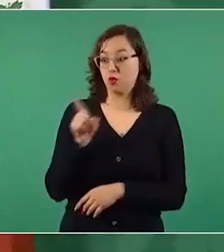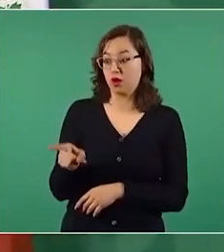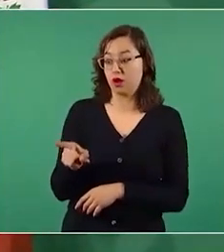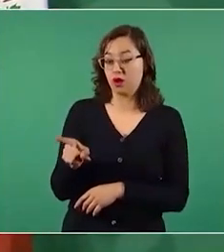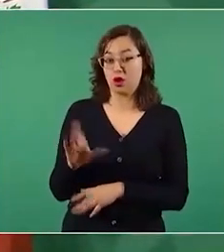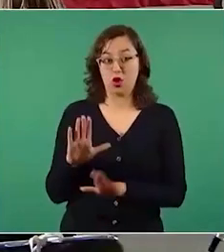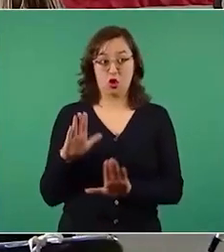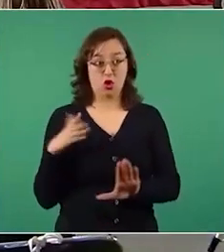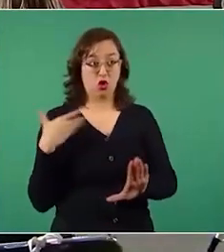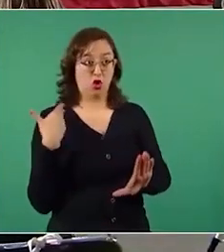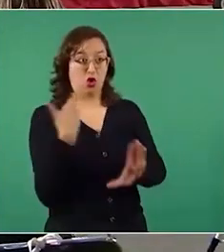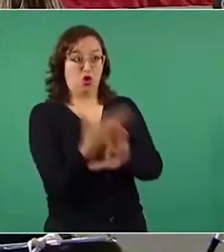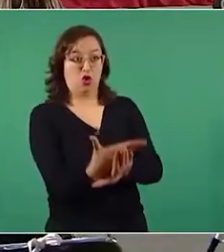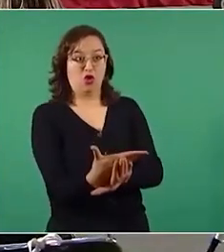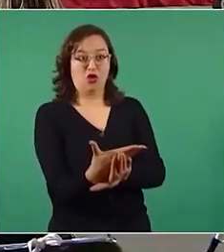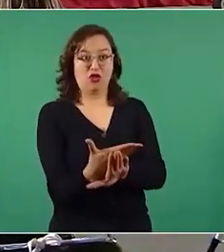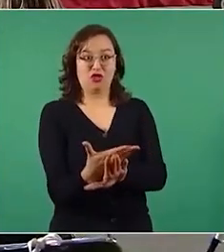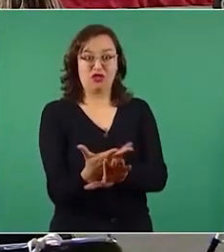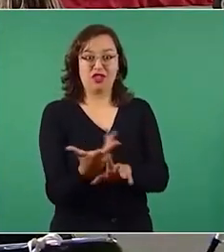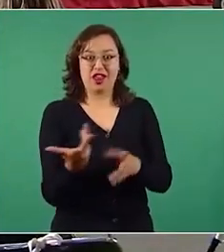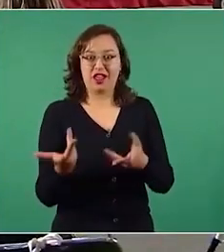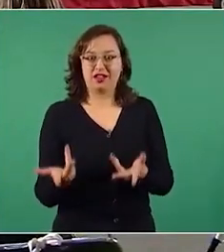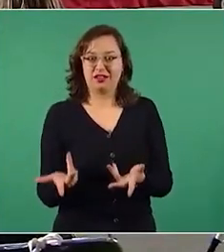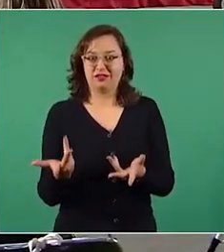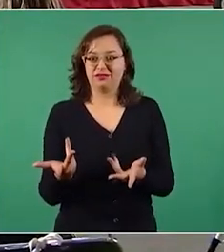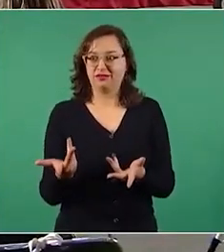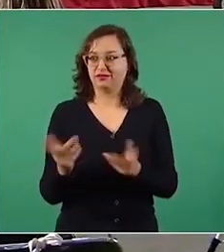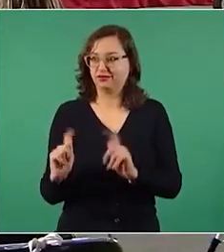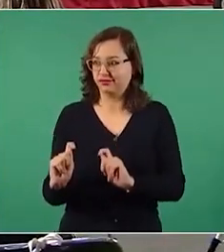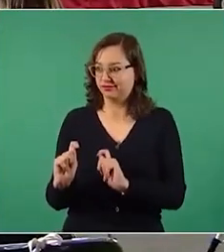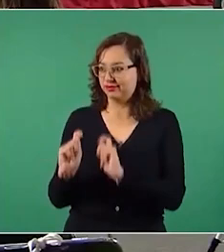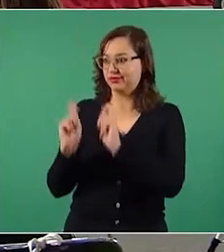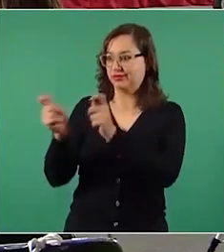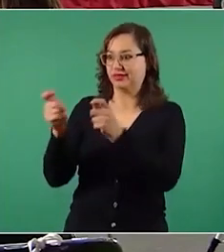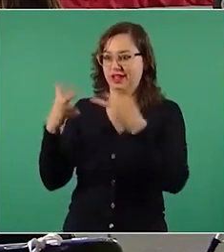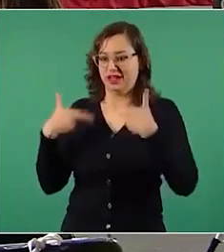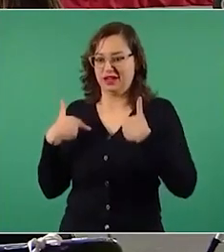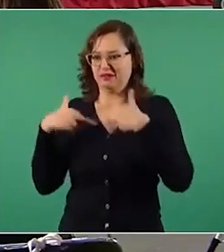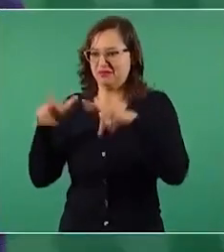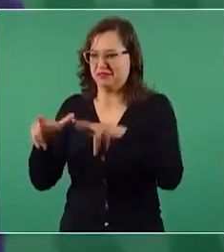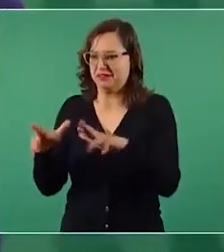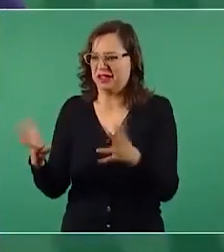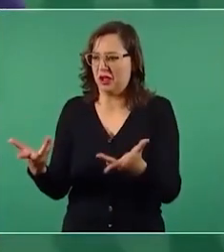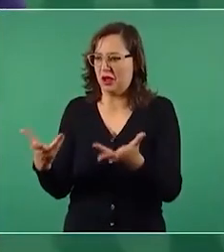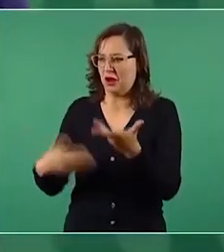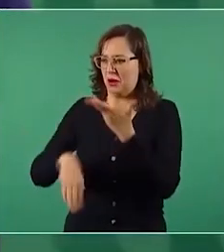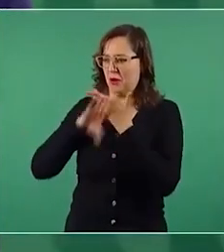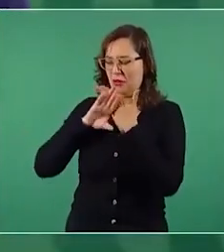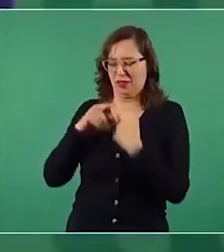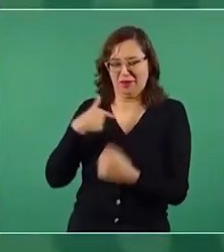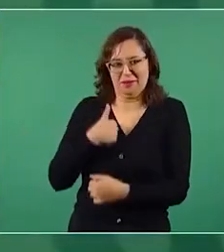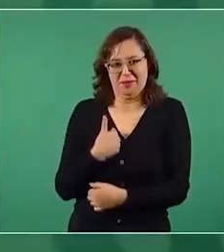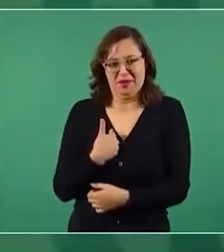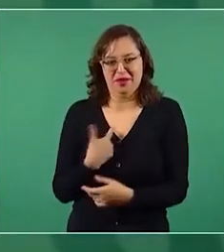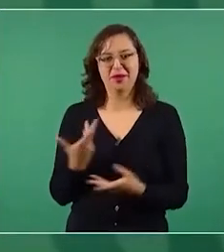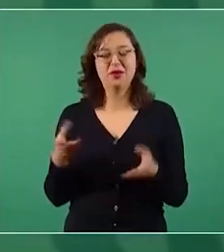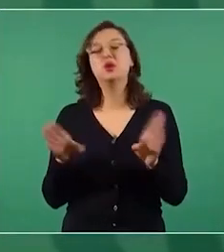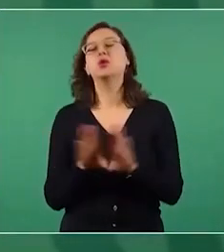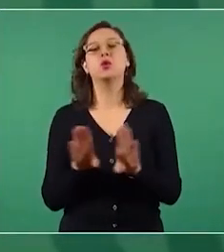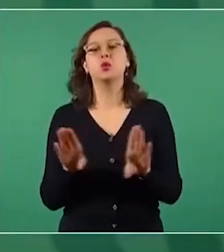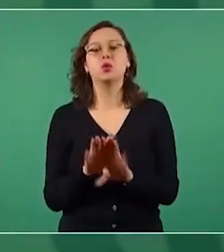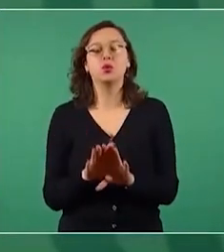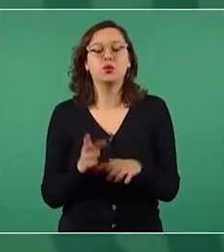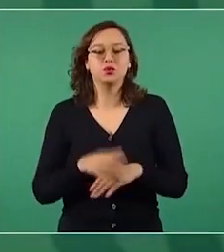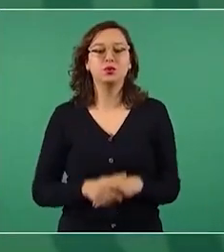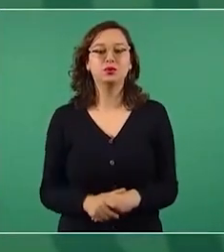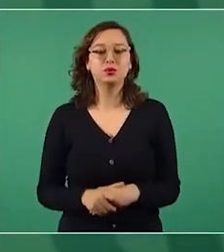Quizá justo estas prestaciones lo que voy a proponerle a Marcelo es que quien nos represente